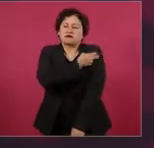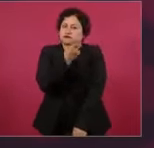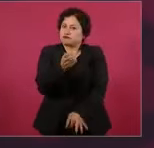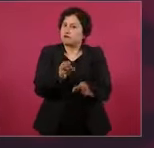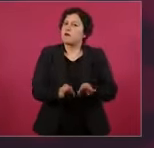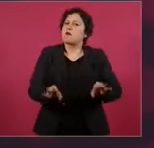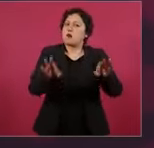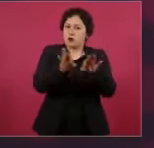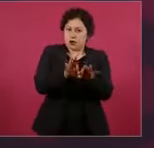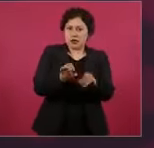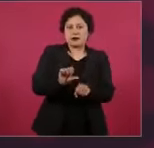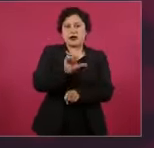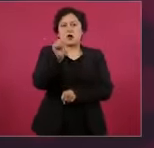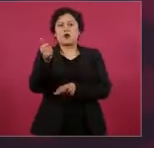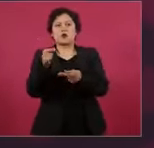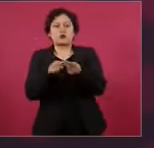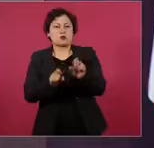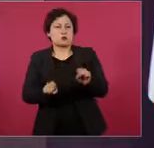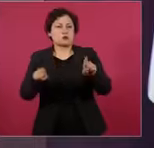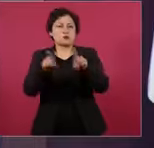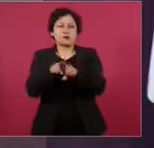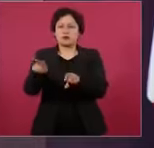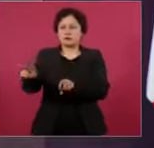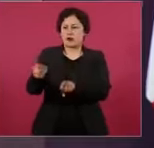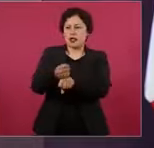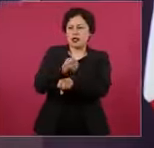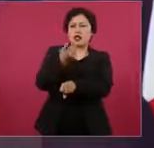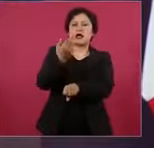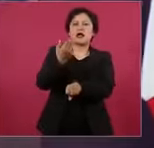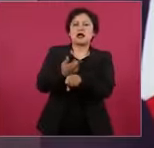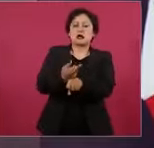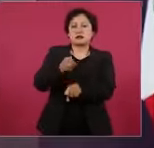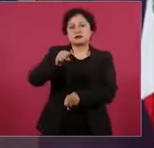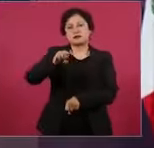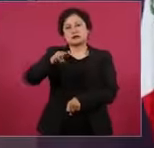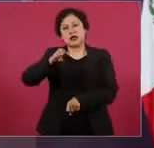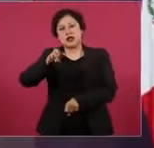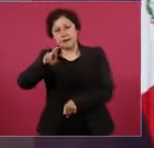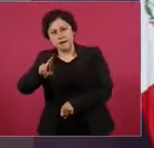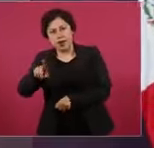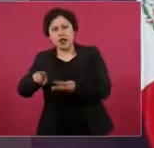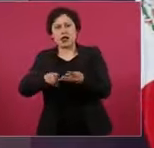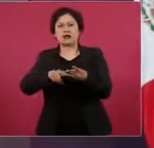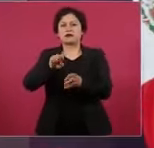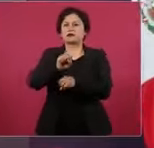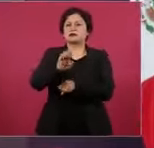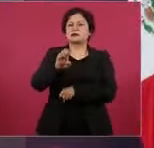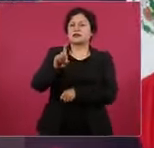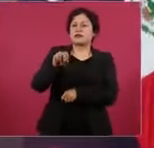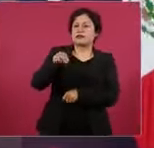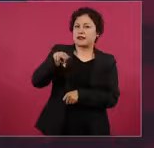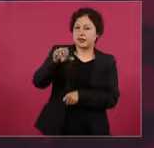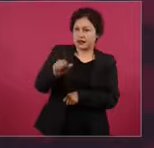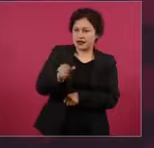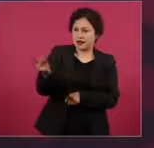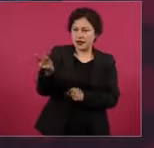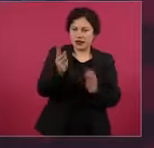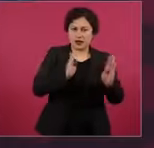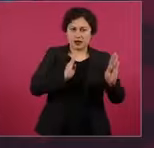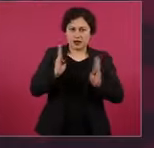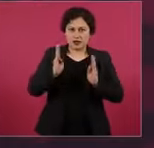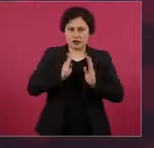y Marina y Defensa, las Fuerzas Armadas, porque hay menos conocimiento